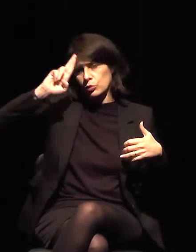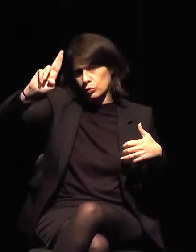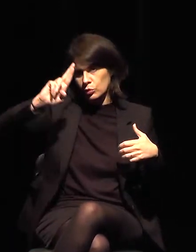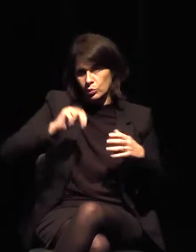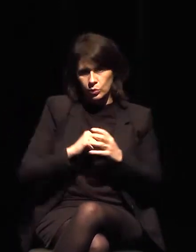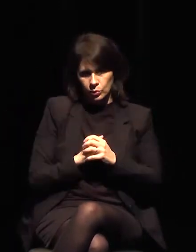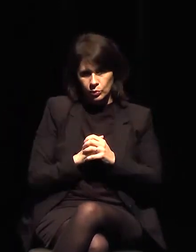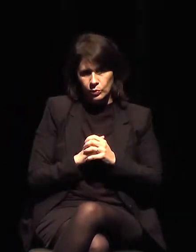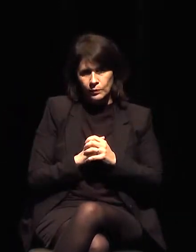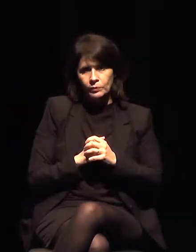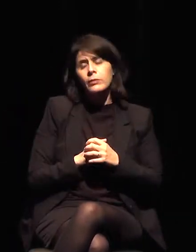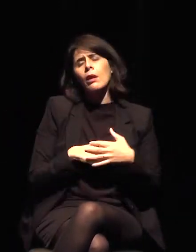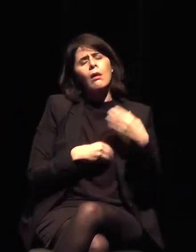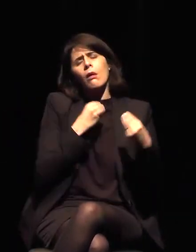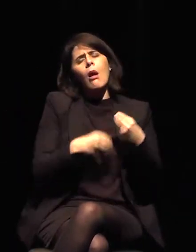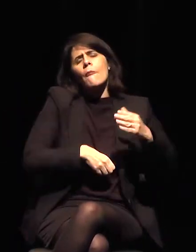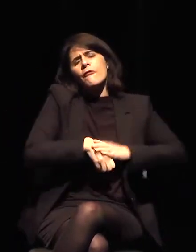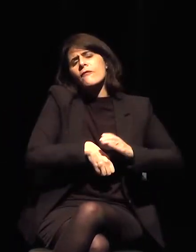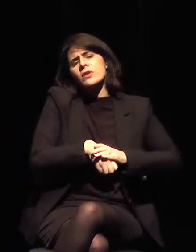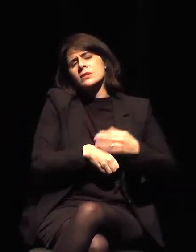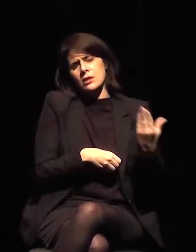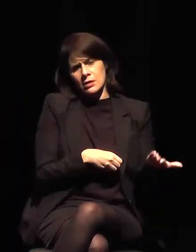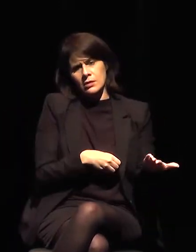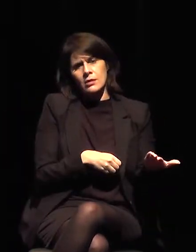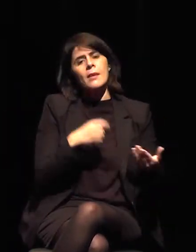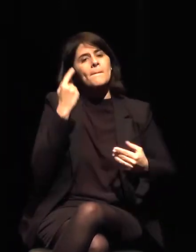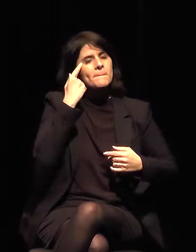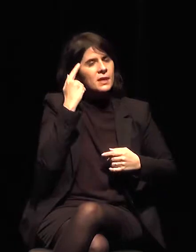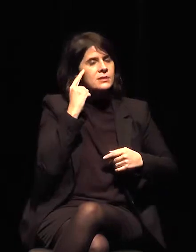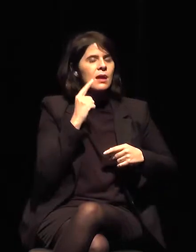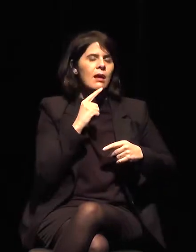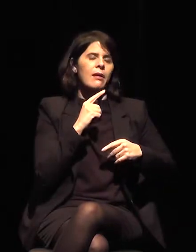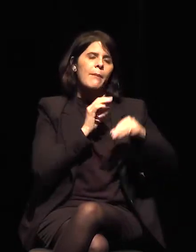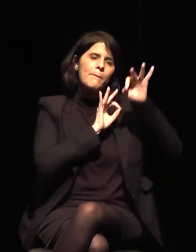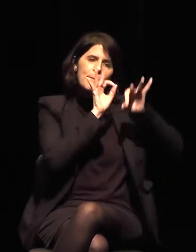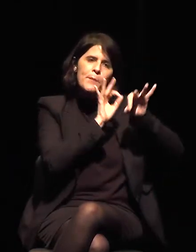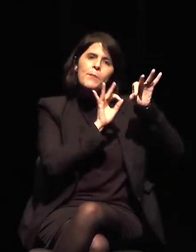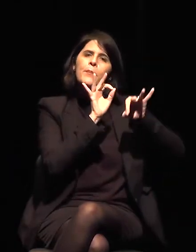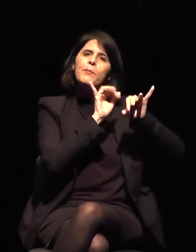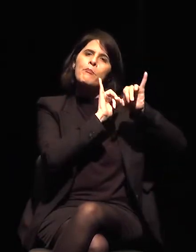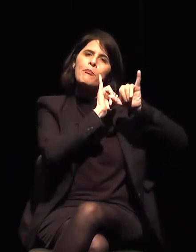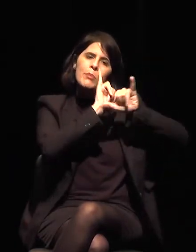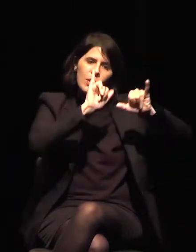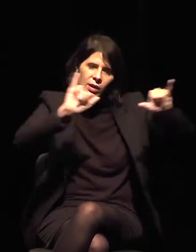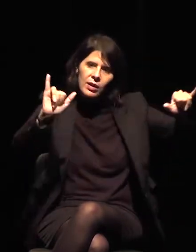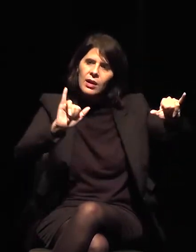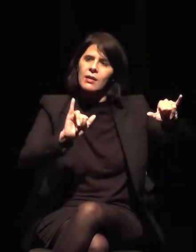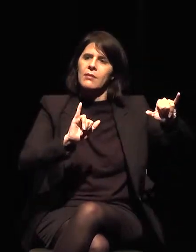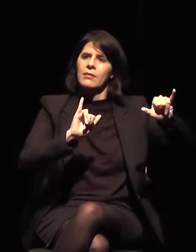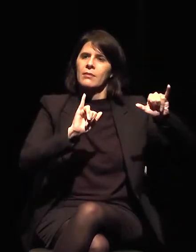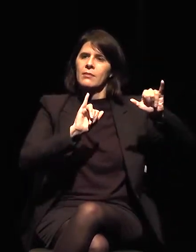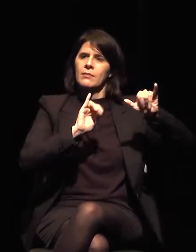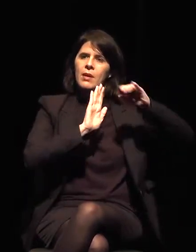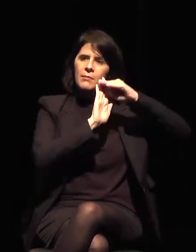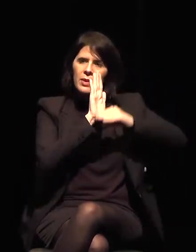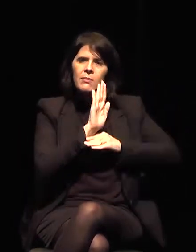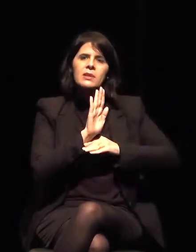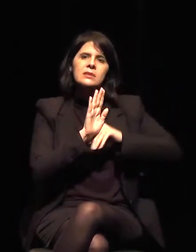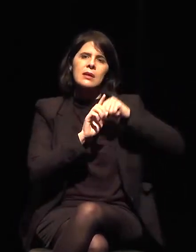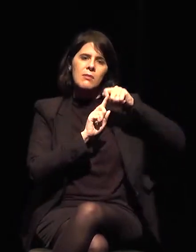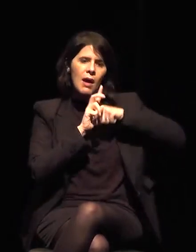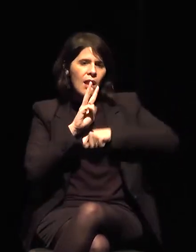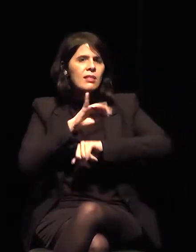programas, campañas, programas educativos con grandes acciones en los medios sociales,